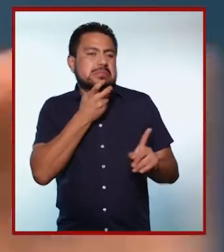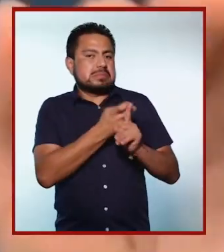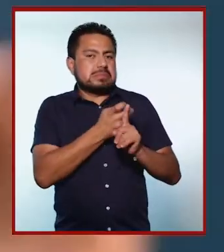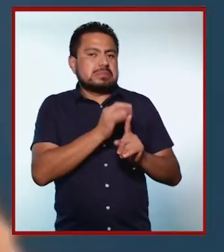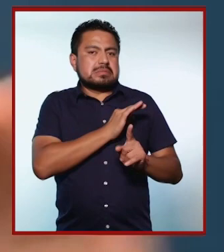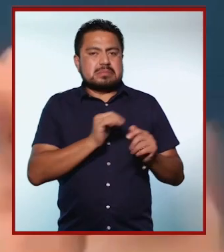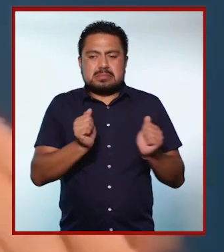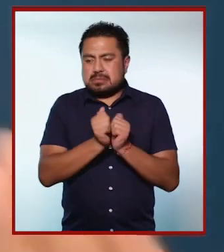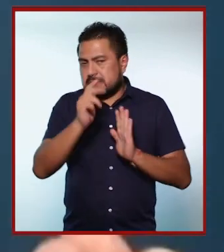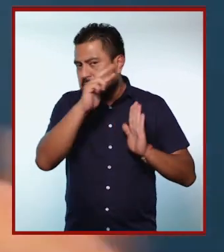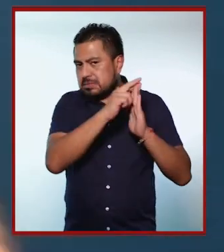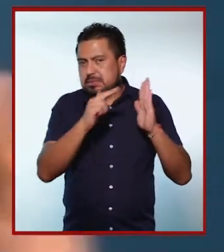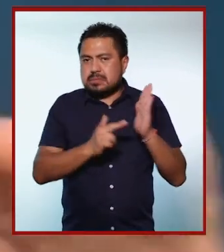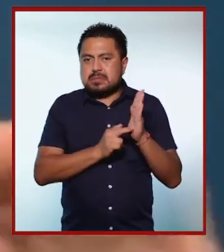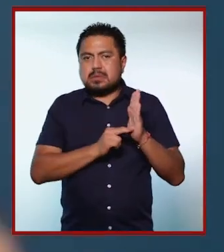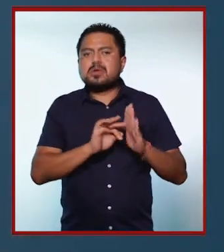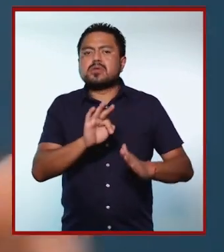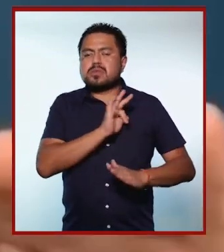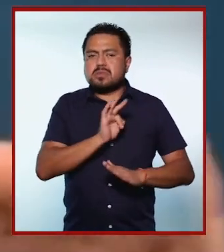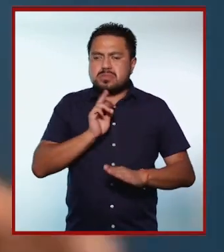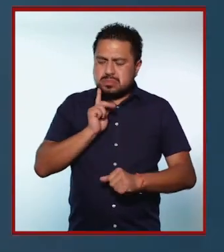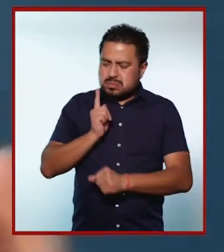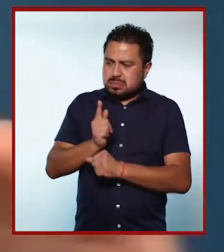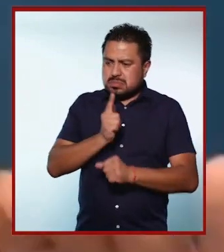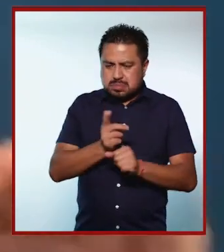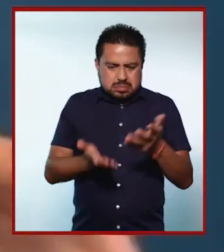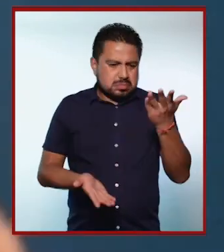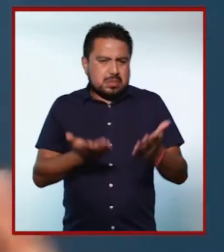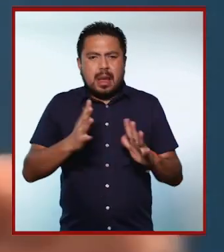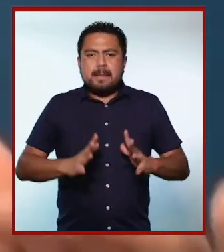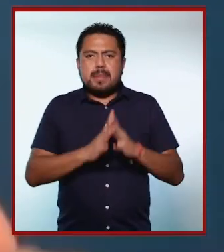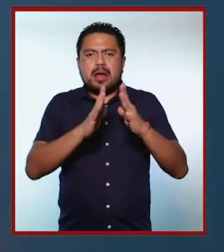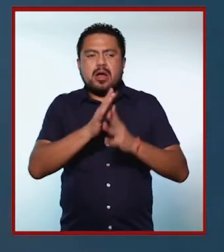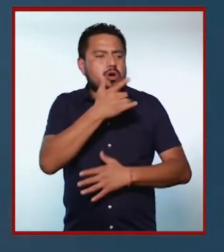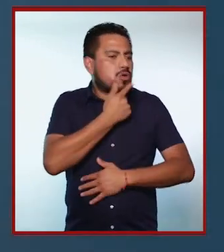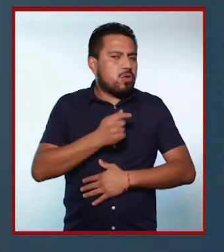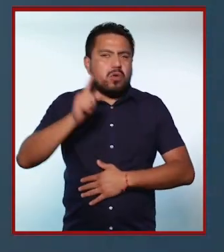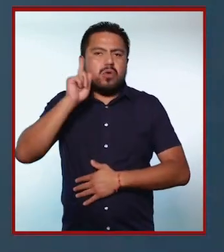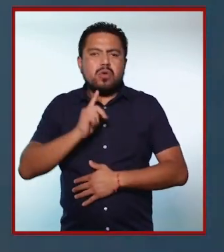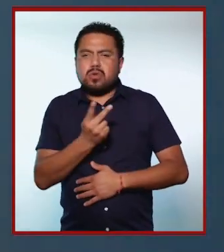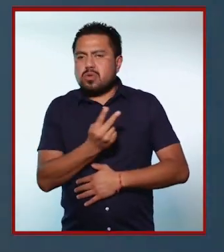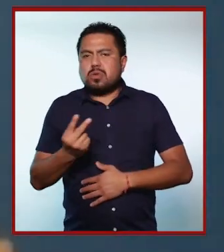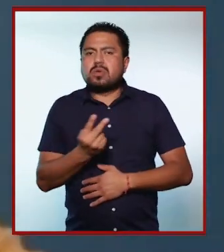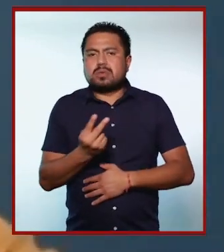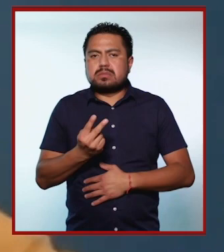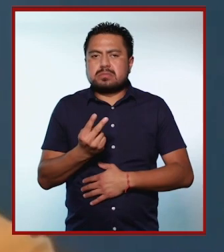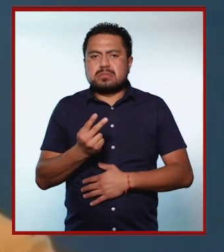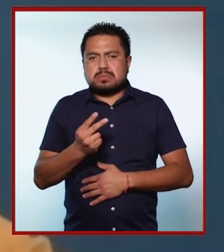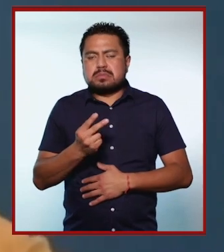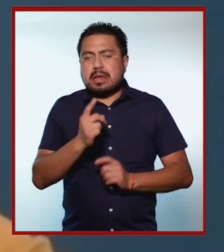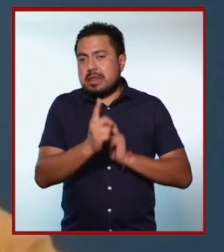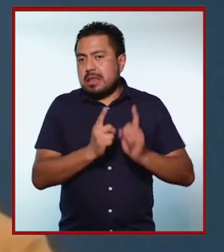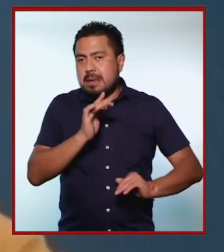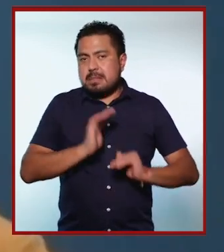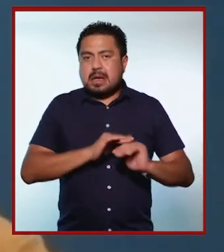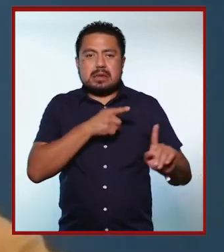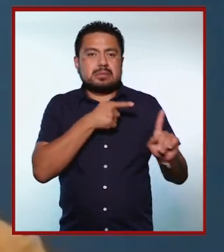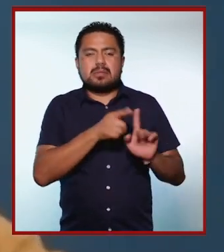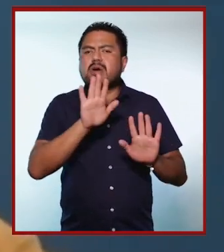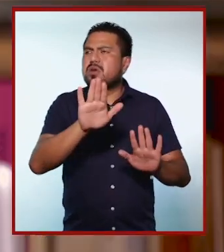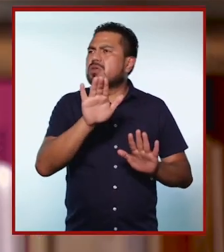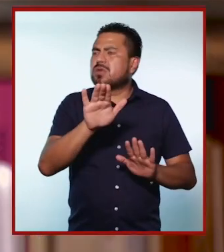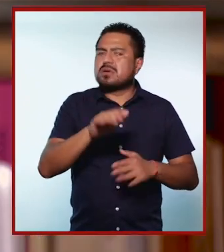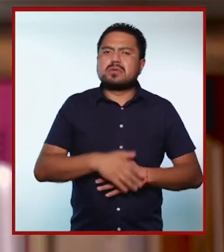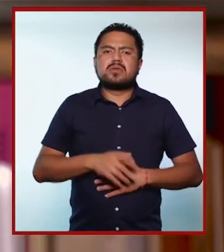Entonces, a través del reglamento es como se puede mediar la participación entre hombres y mujeres en los deportes.